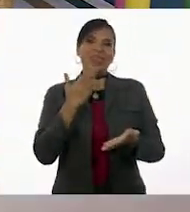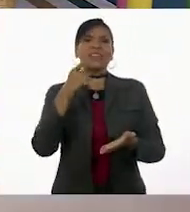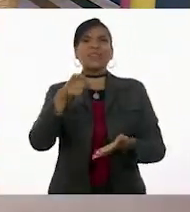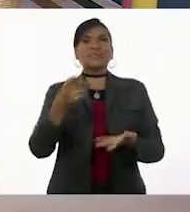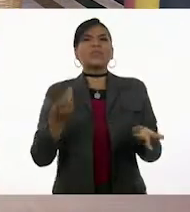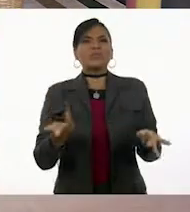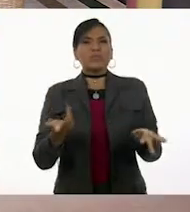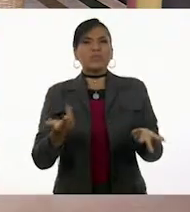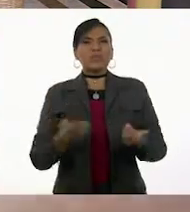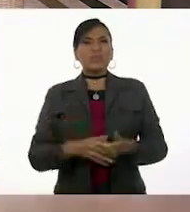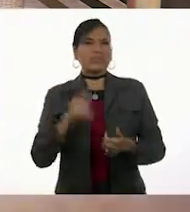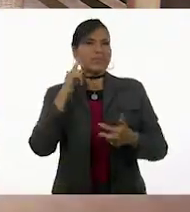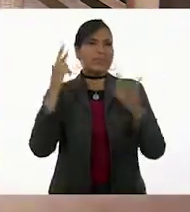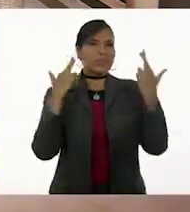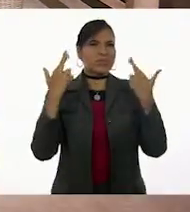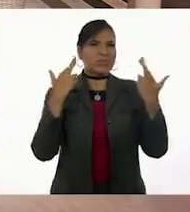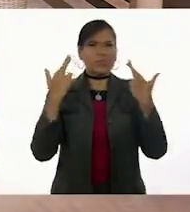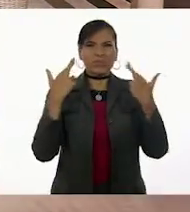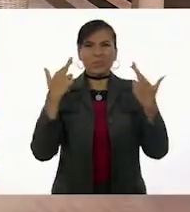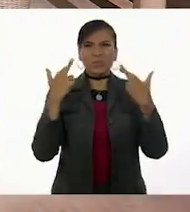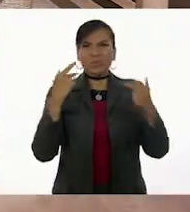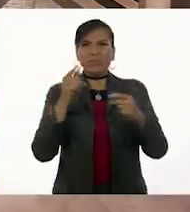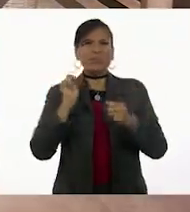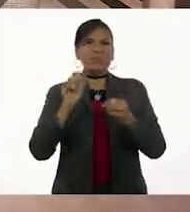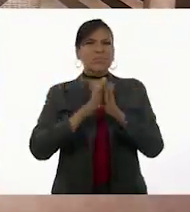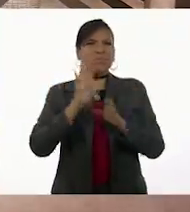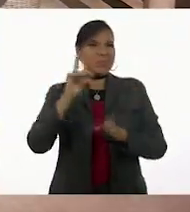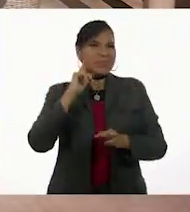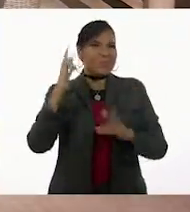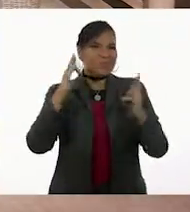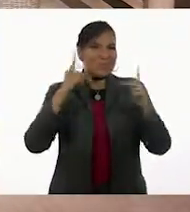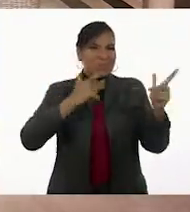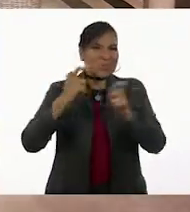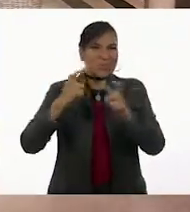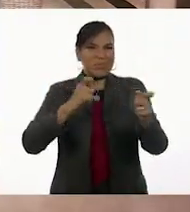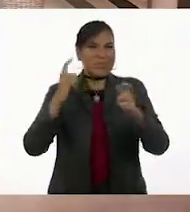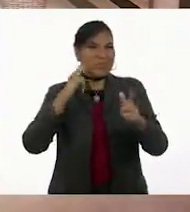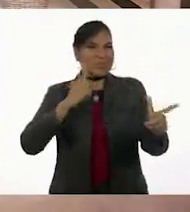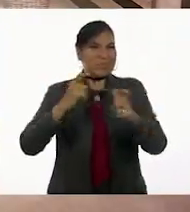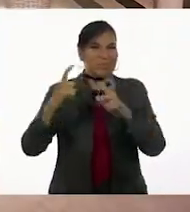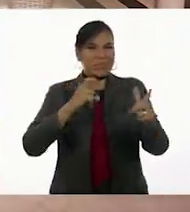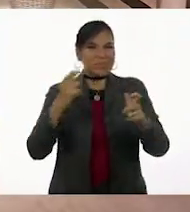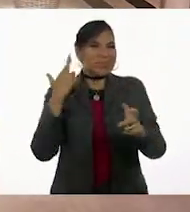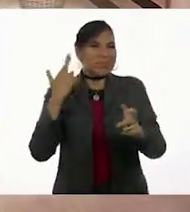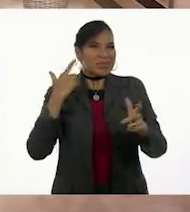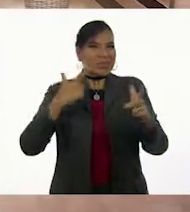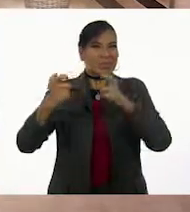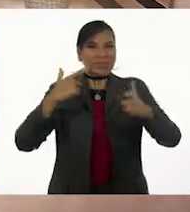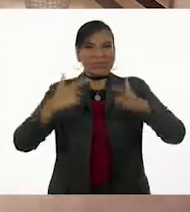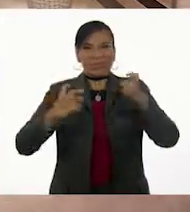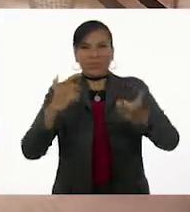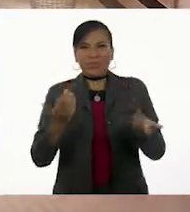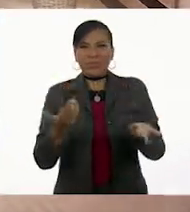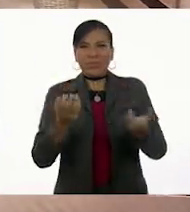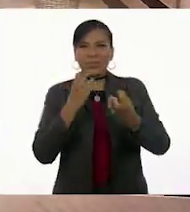tú? ¡Ay! ¿Qué es eso? ¿Qué es eso? ¿Qué se escucha? ¡Ay!